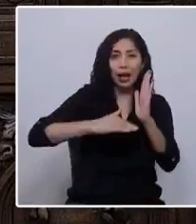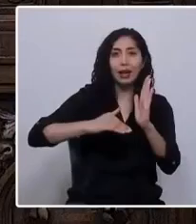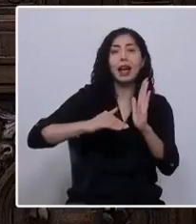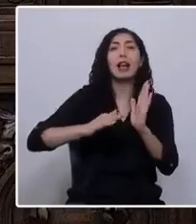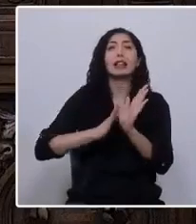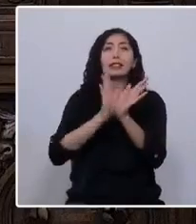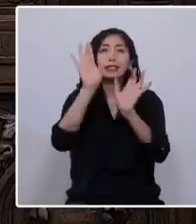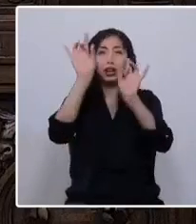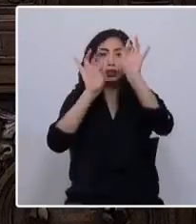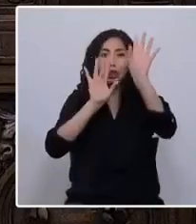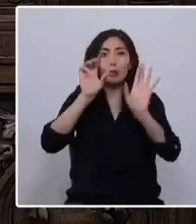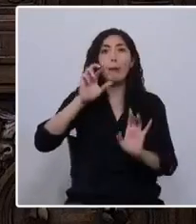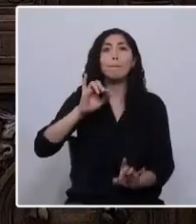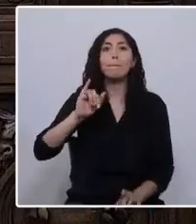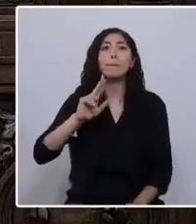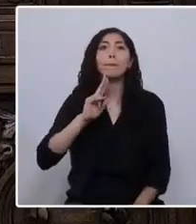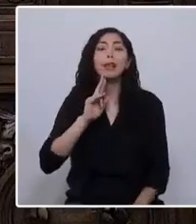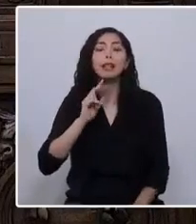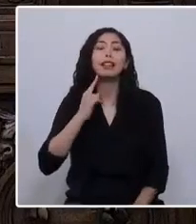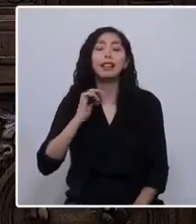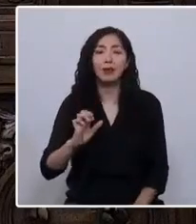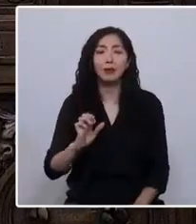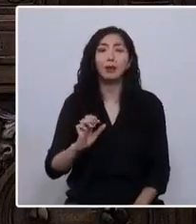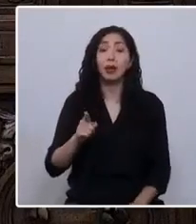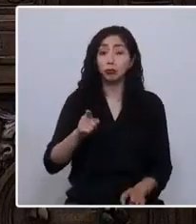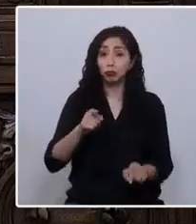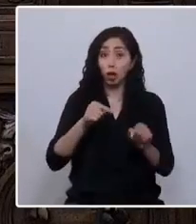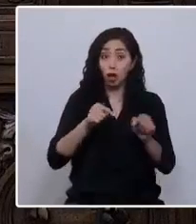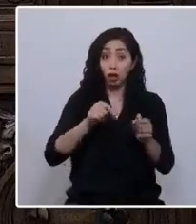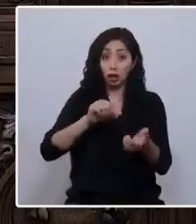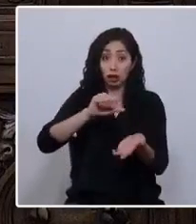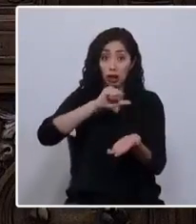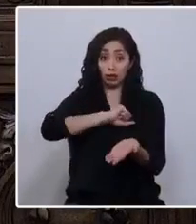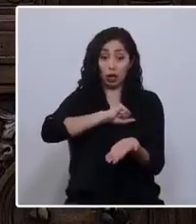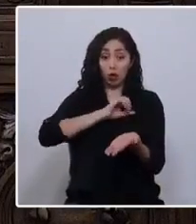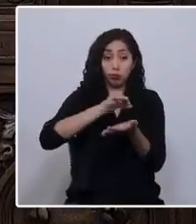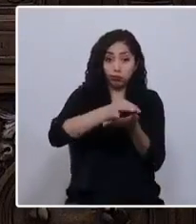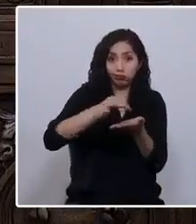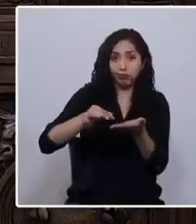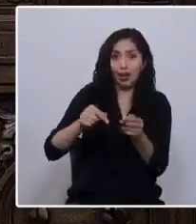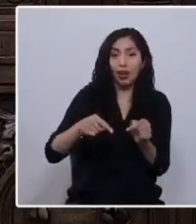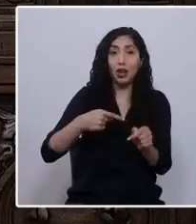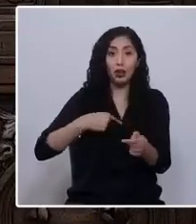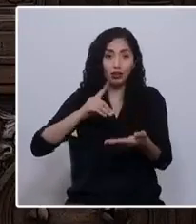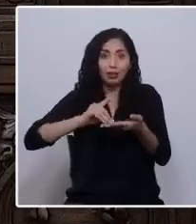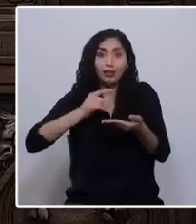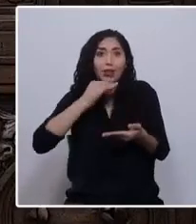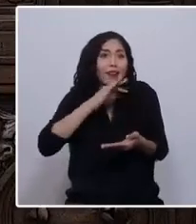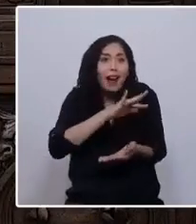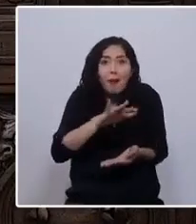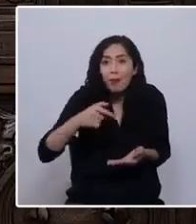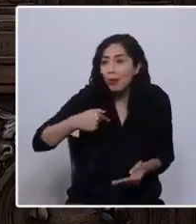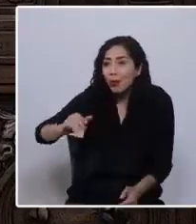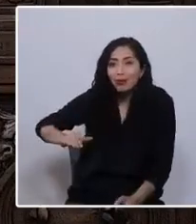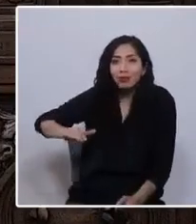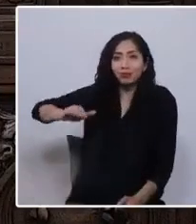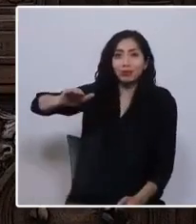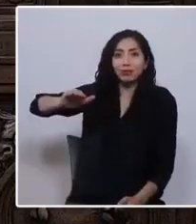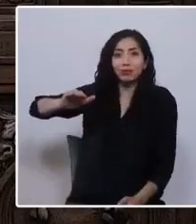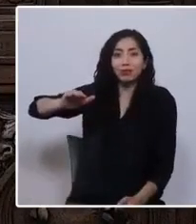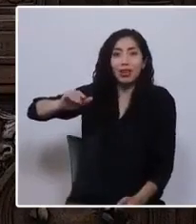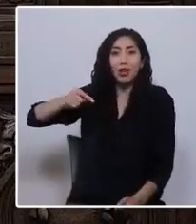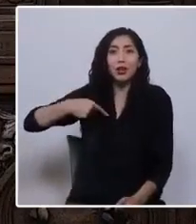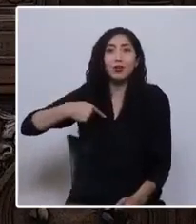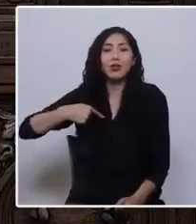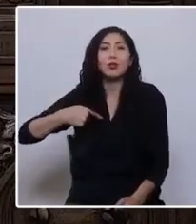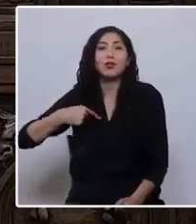la periferia de este Santiago. El distrito que yo conocí era puro campo. Yo crecí en el campo, donde corría el agua libre,